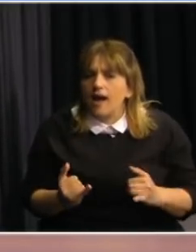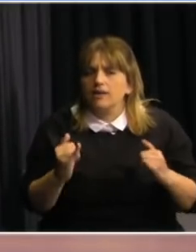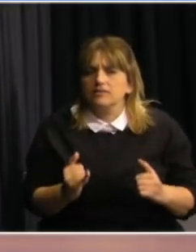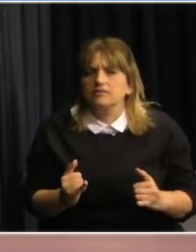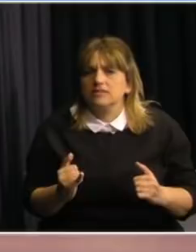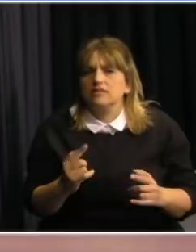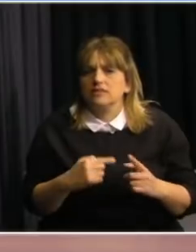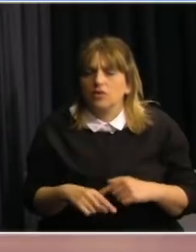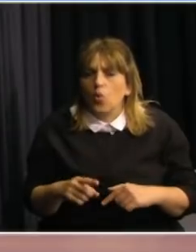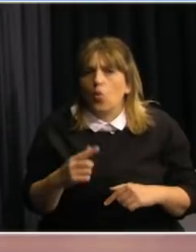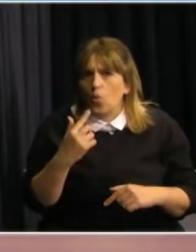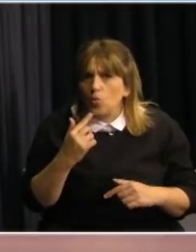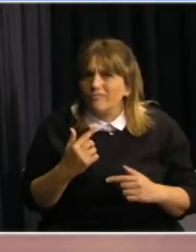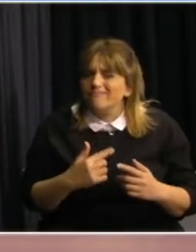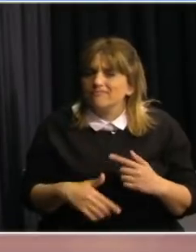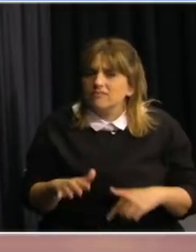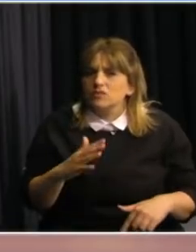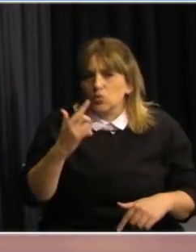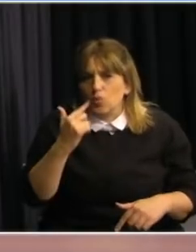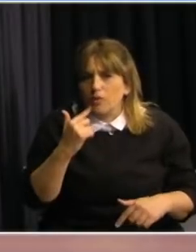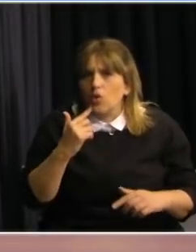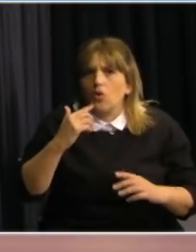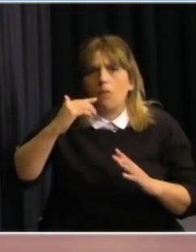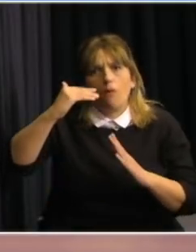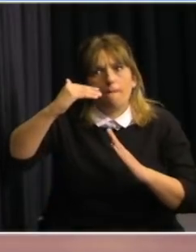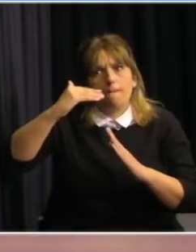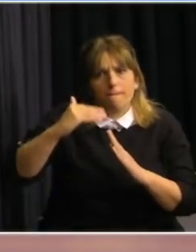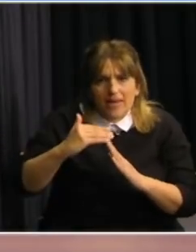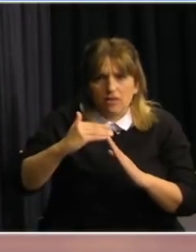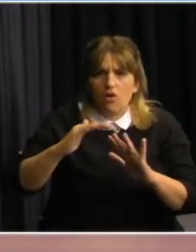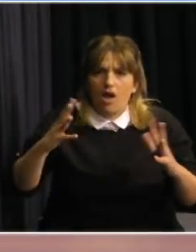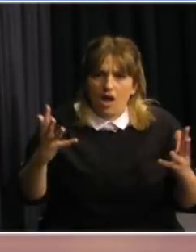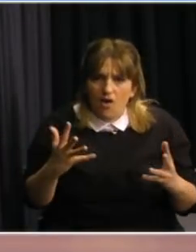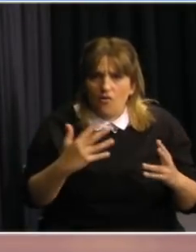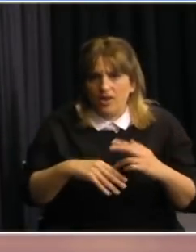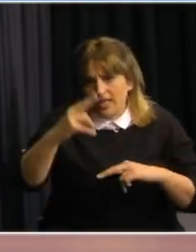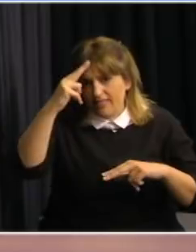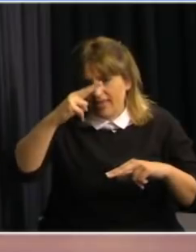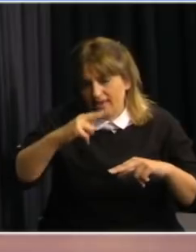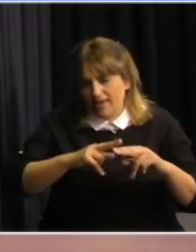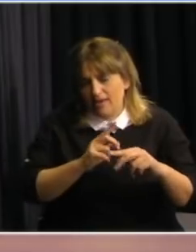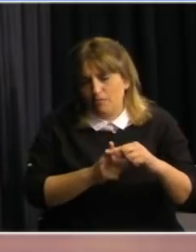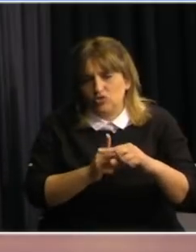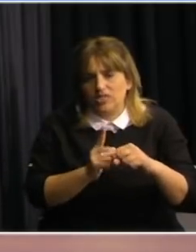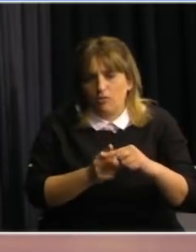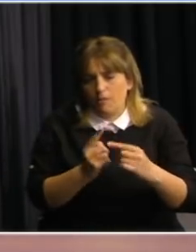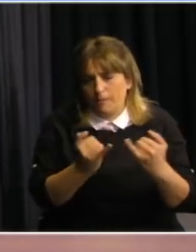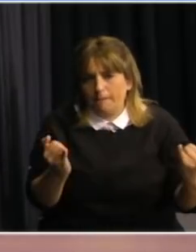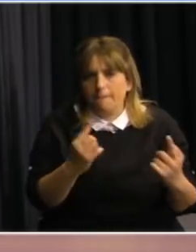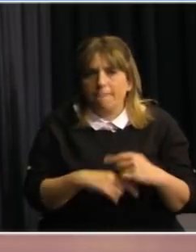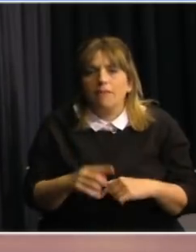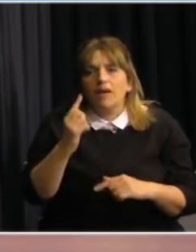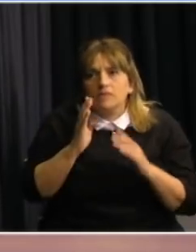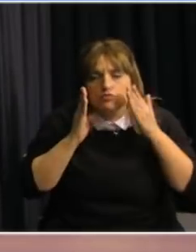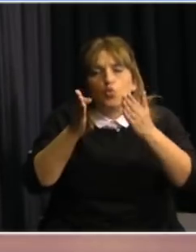freno y un cierto retroceso del número de casos, lo cual nos reconforta. Acaba de destacar, poner un poco el foco en el caso de